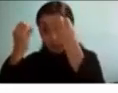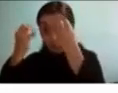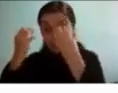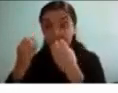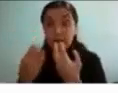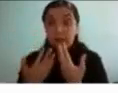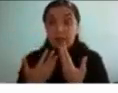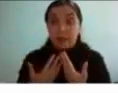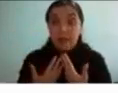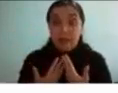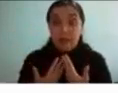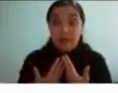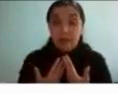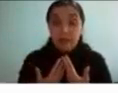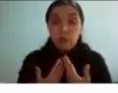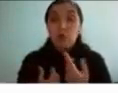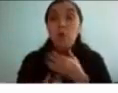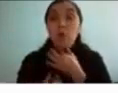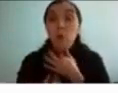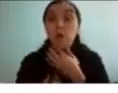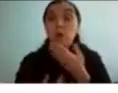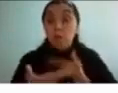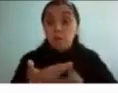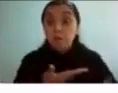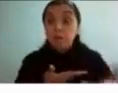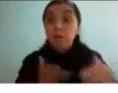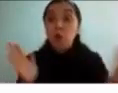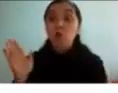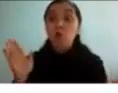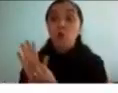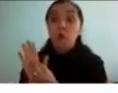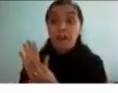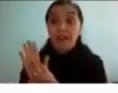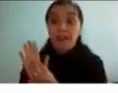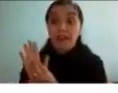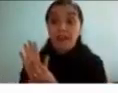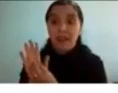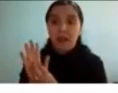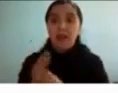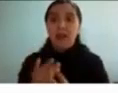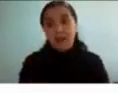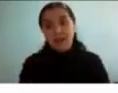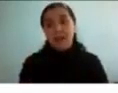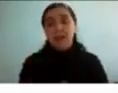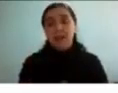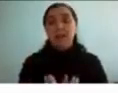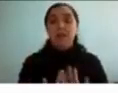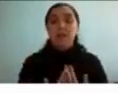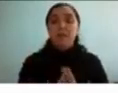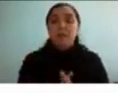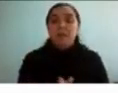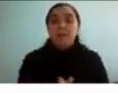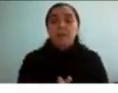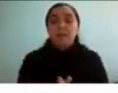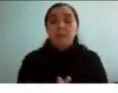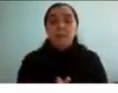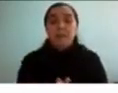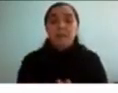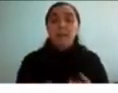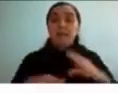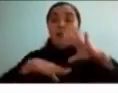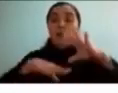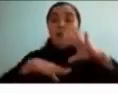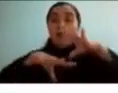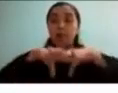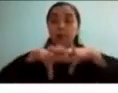feedback de vuelta que se llama nota y me pasaba específicamente en el área de matemáticas